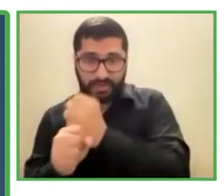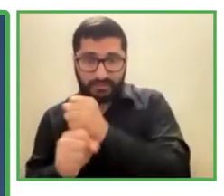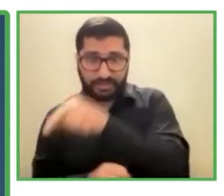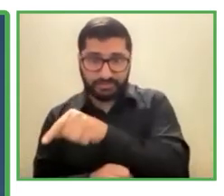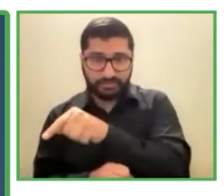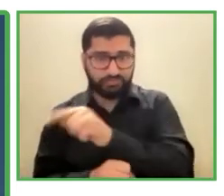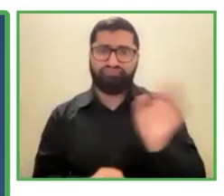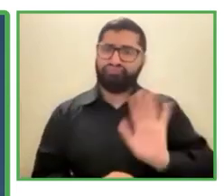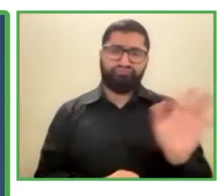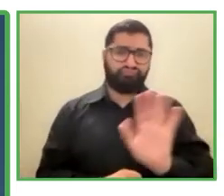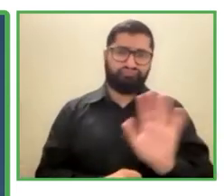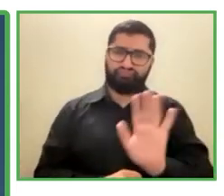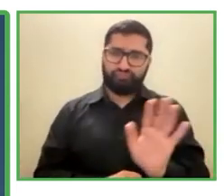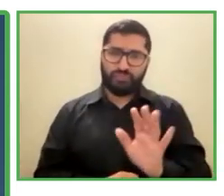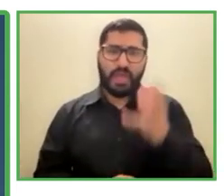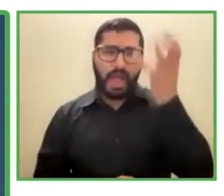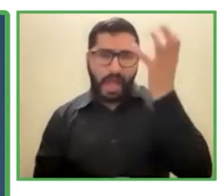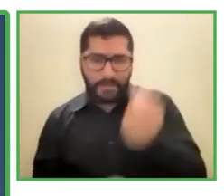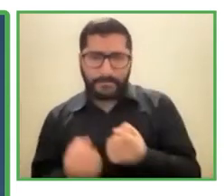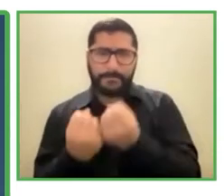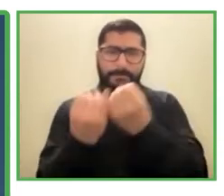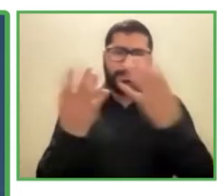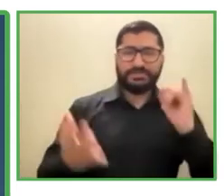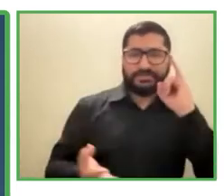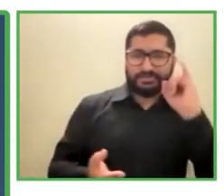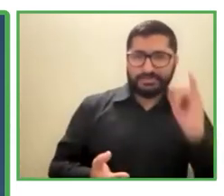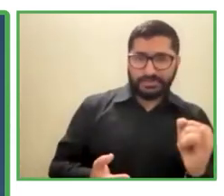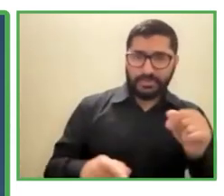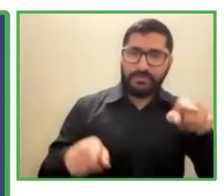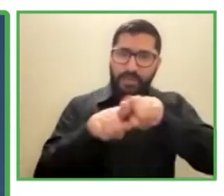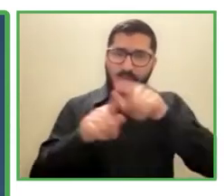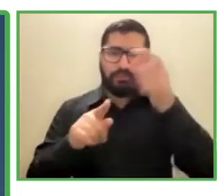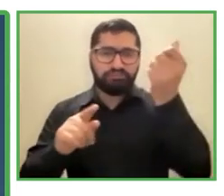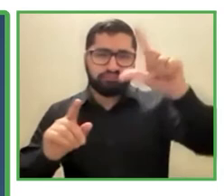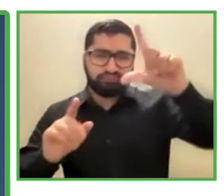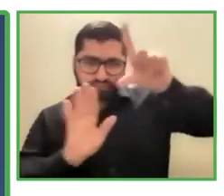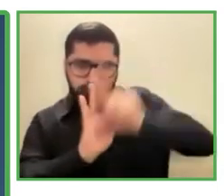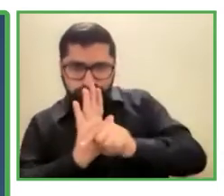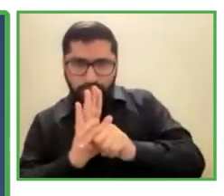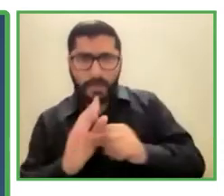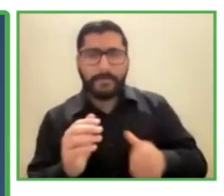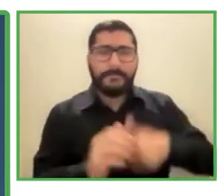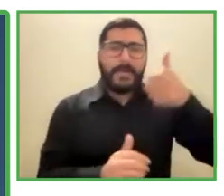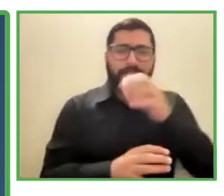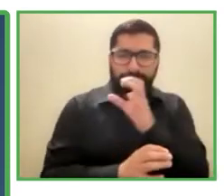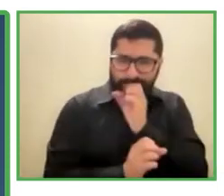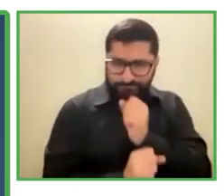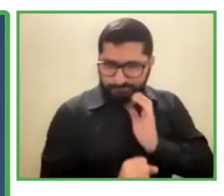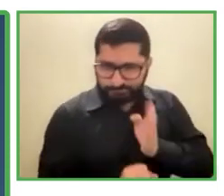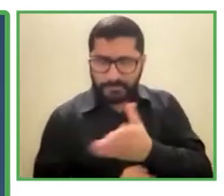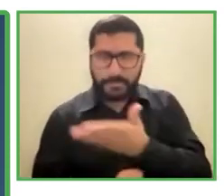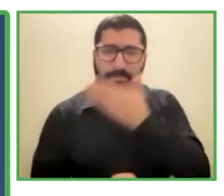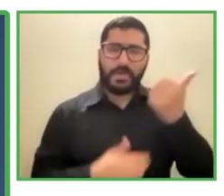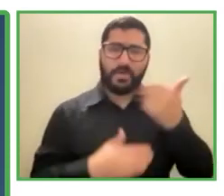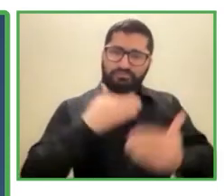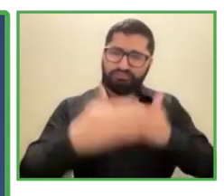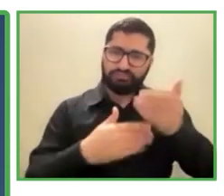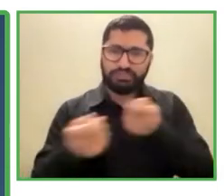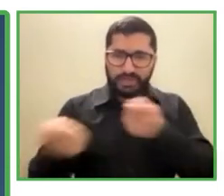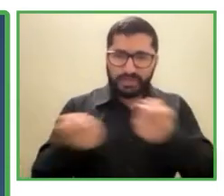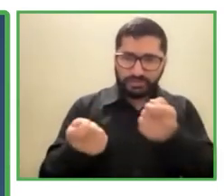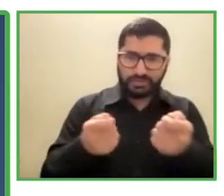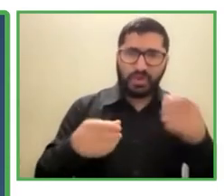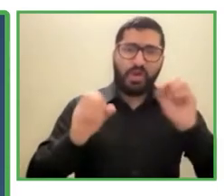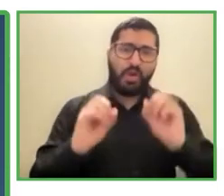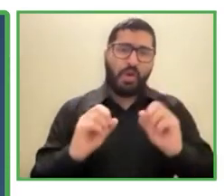que tienen bajos costos, más resiliencia y mejor continuidad al negocio, y por supuesto la capacidad de acceder a un talento mucho mejor en todas